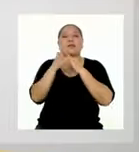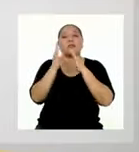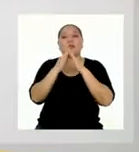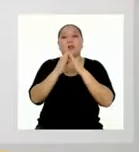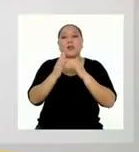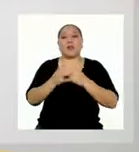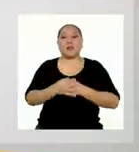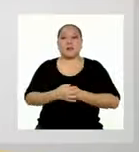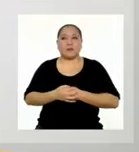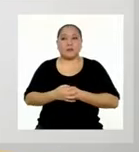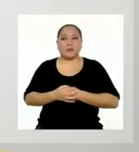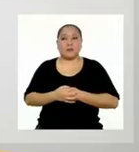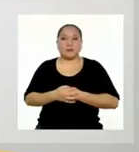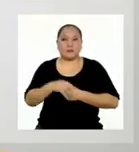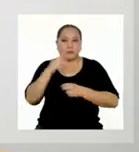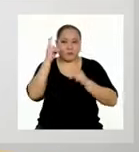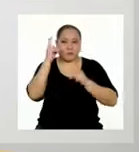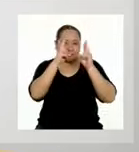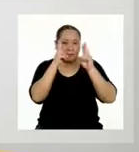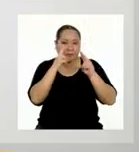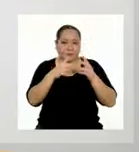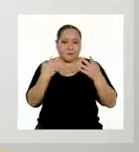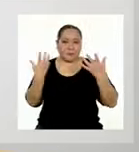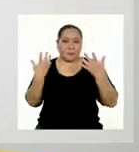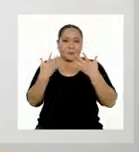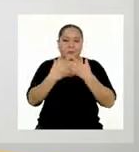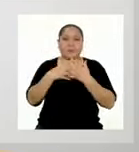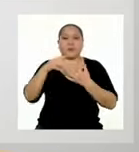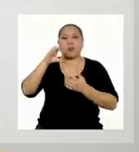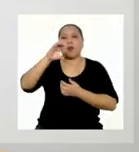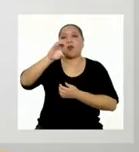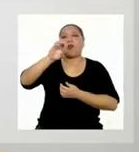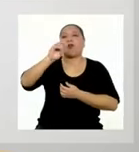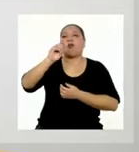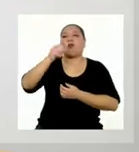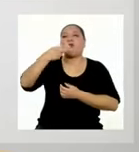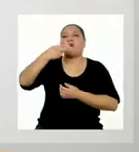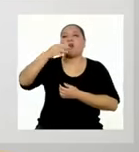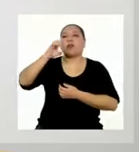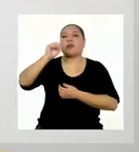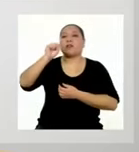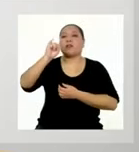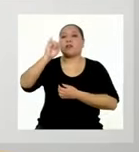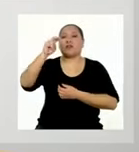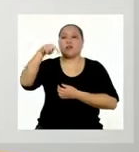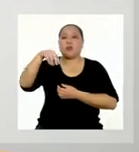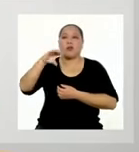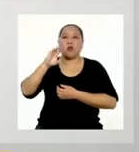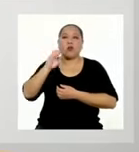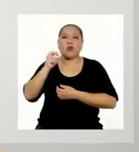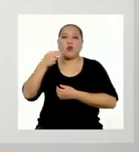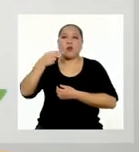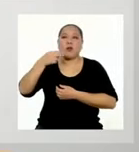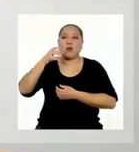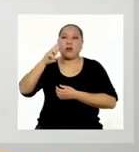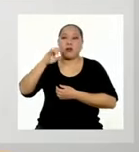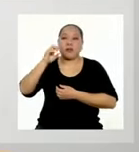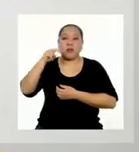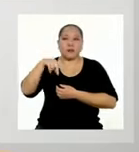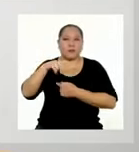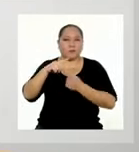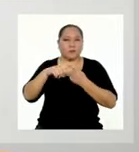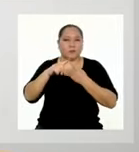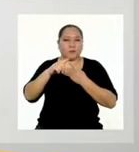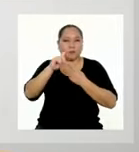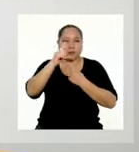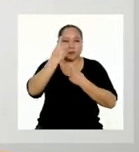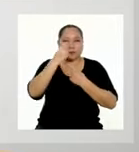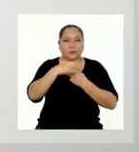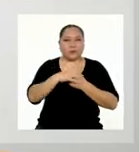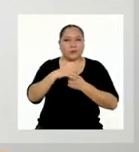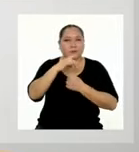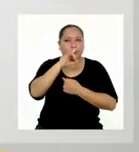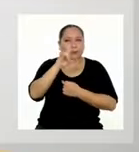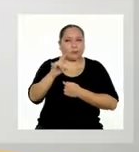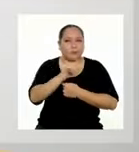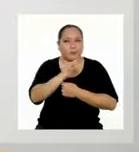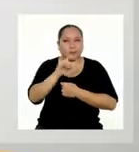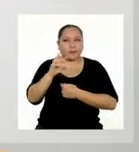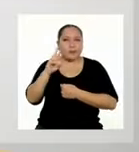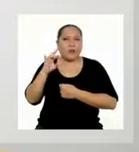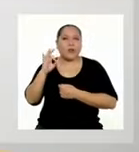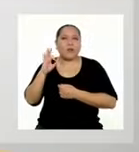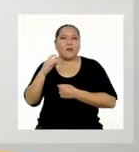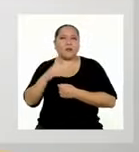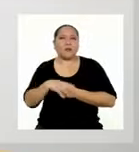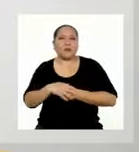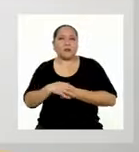Ahora vamos a evaluar la cohesión y coherencia. Primera pregunta. ¿Se usan referentes y conectores